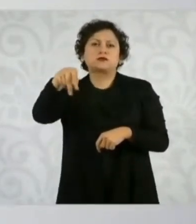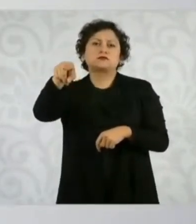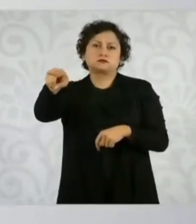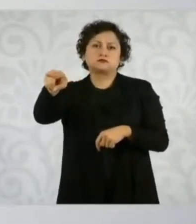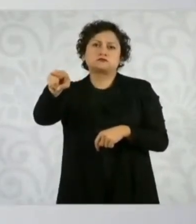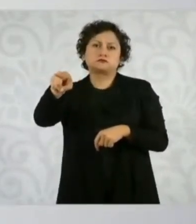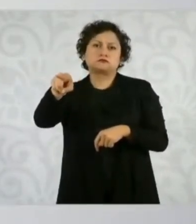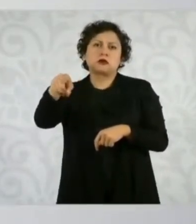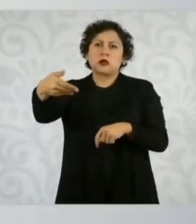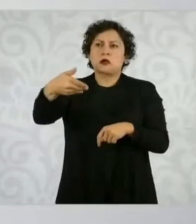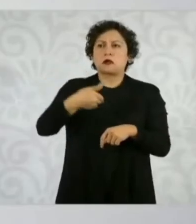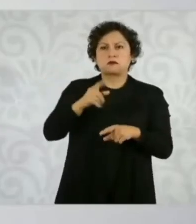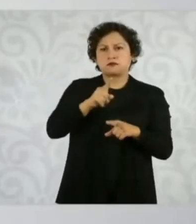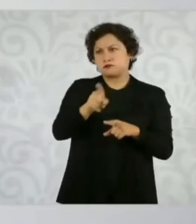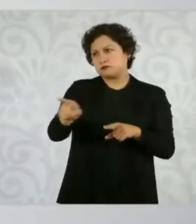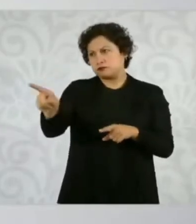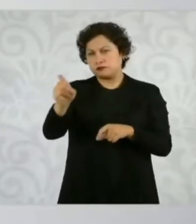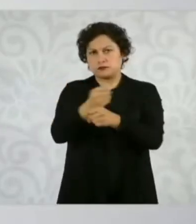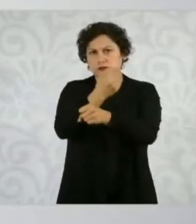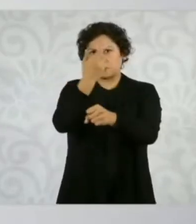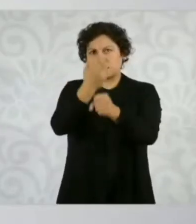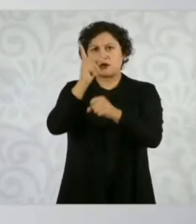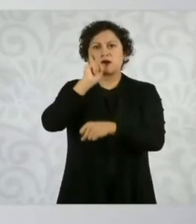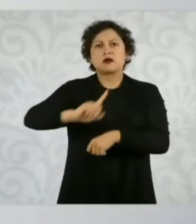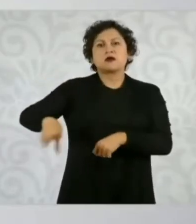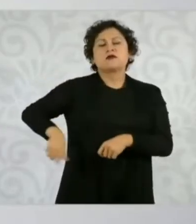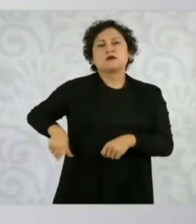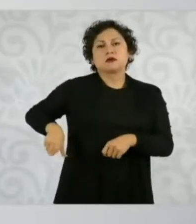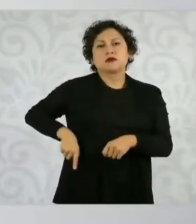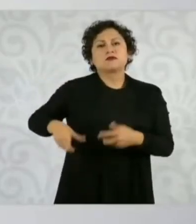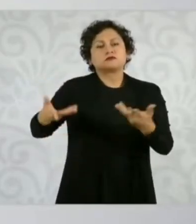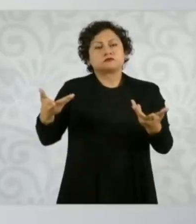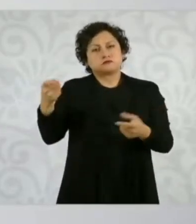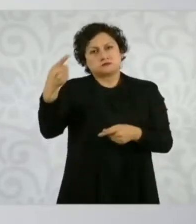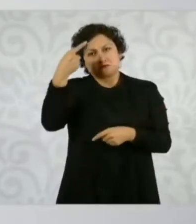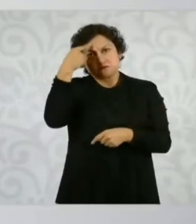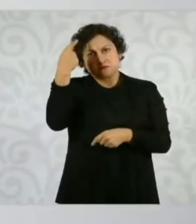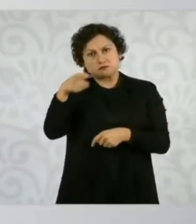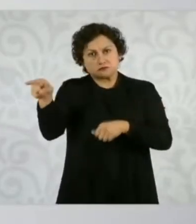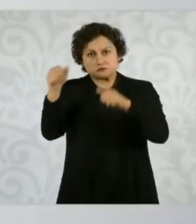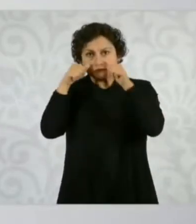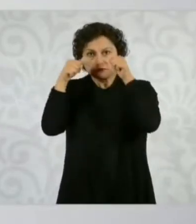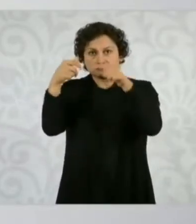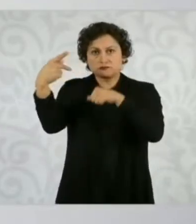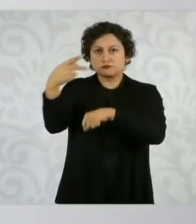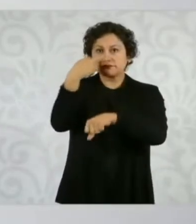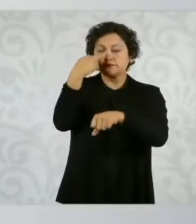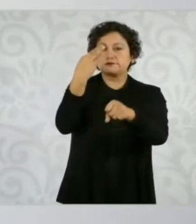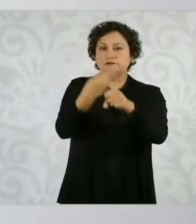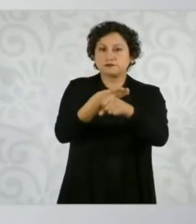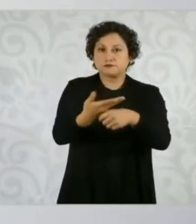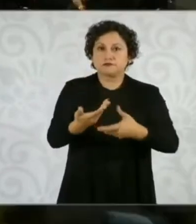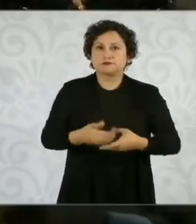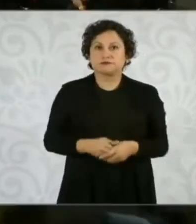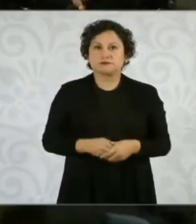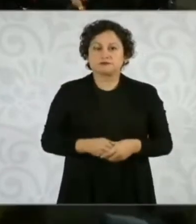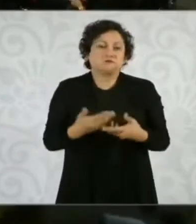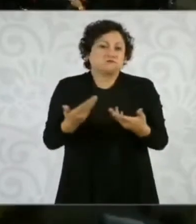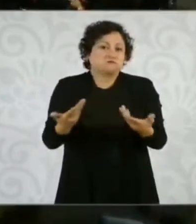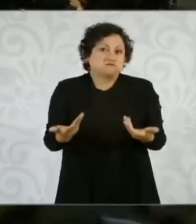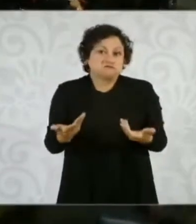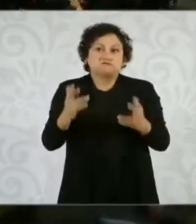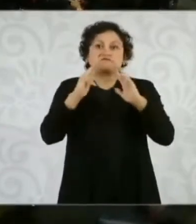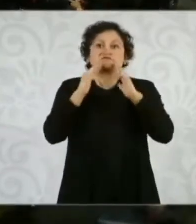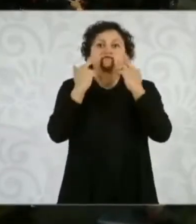que es su tarea atender para… ¿cuál sería el objeto, si